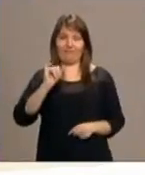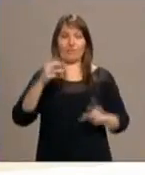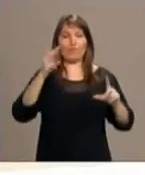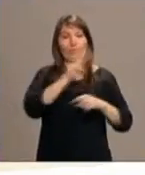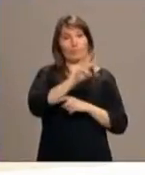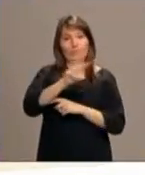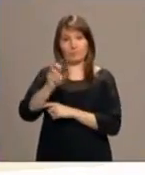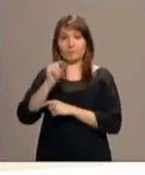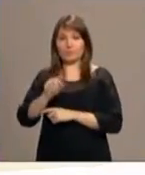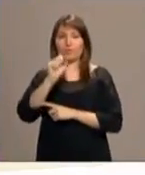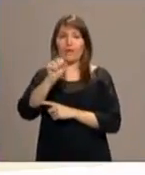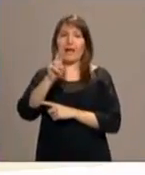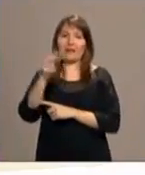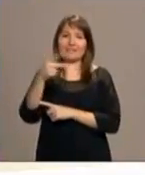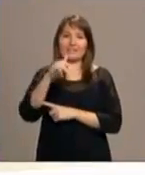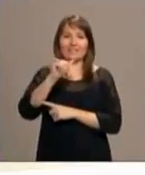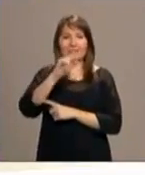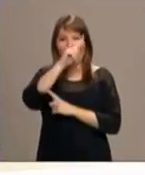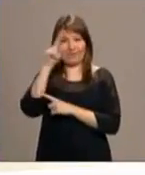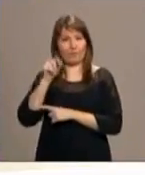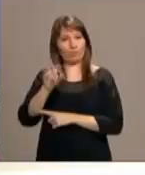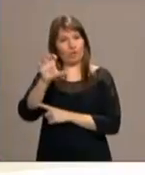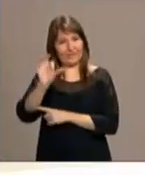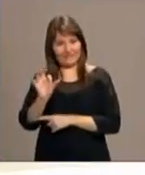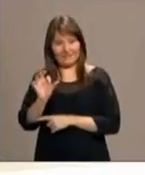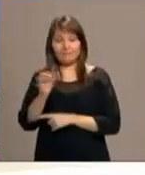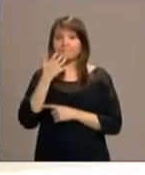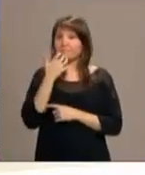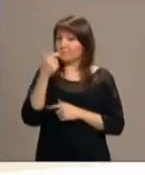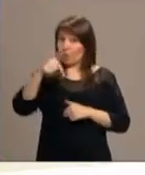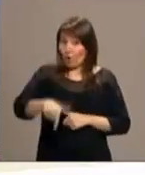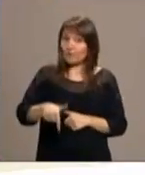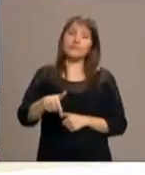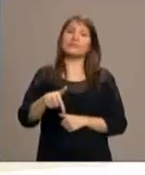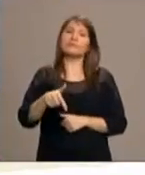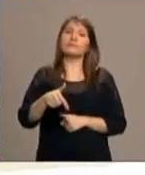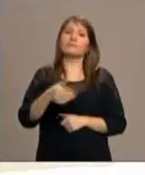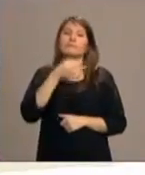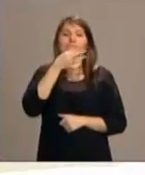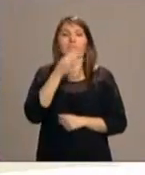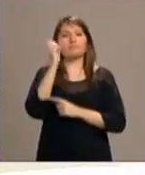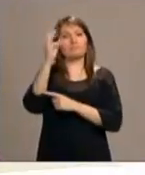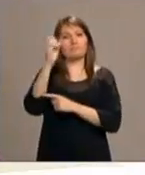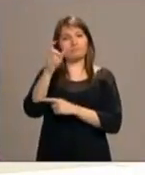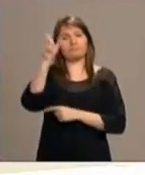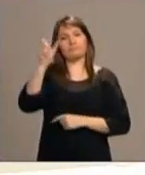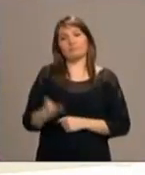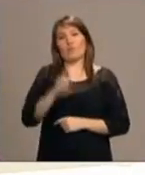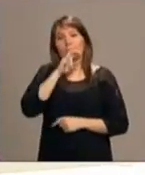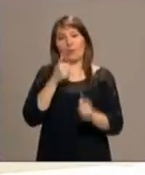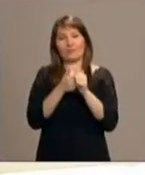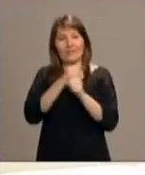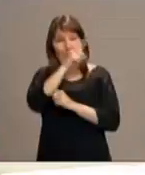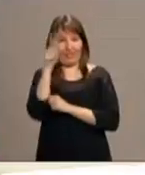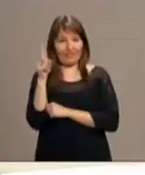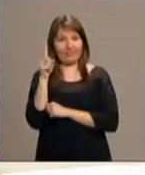.archimadrid.es. Hoy, por ejemplo, predica el monseñor Juan Antonio Martínez Camino, el obispo auxiliar